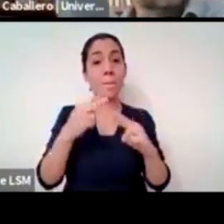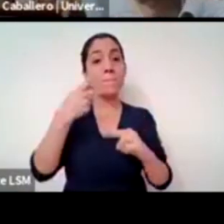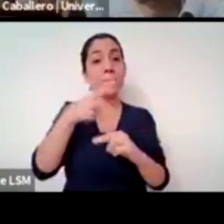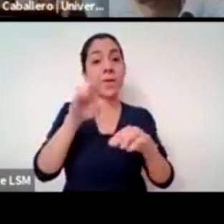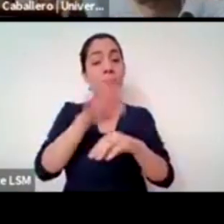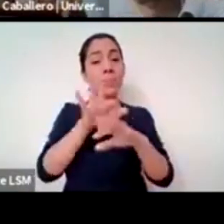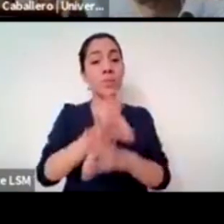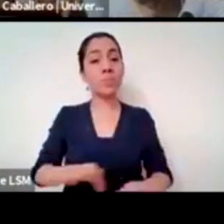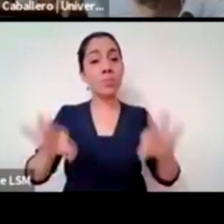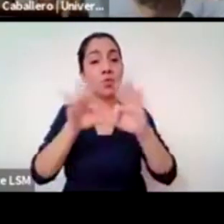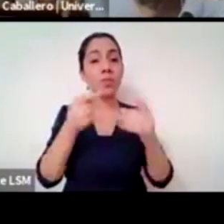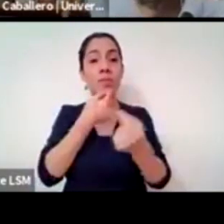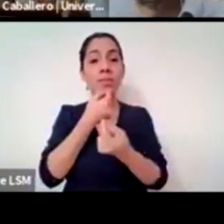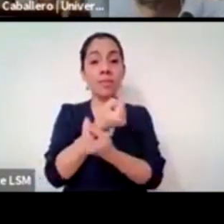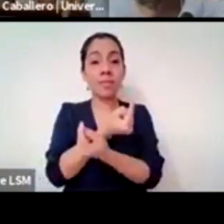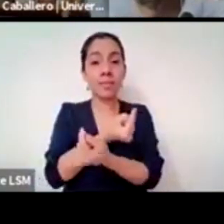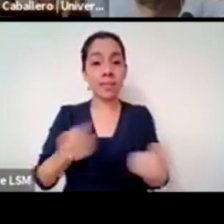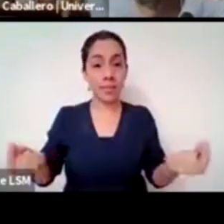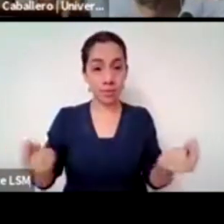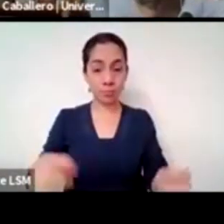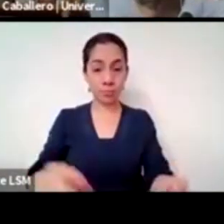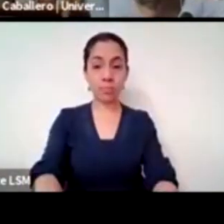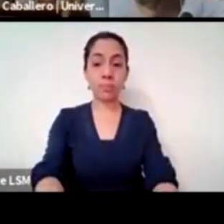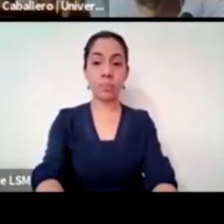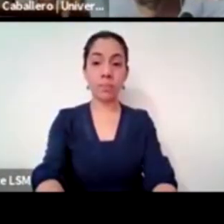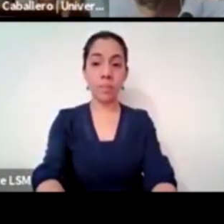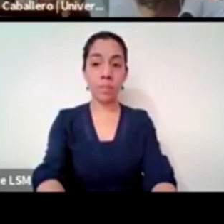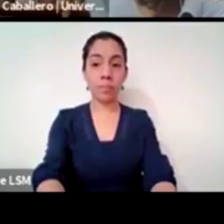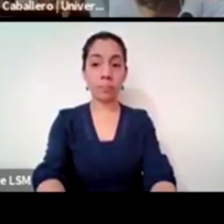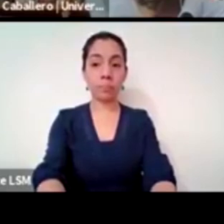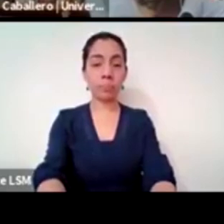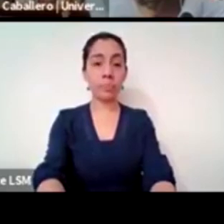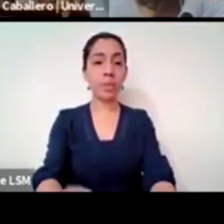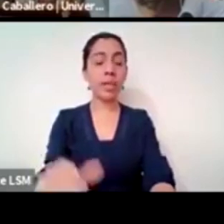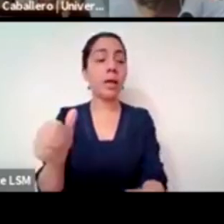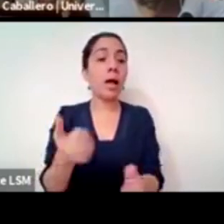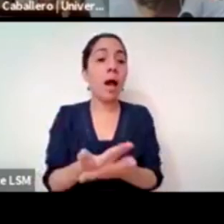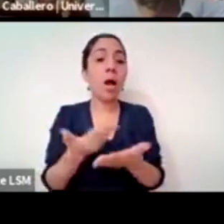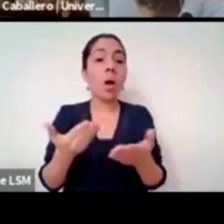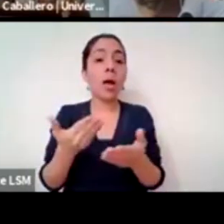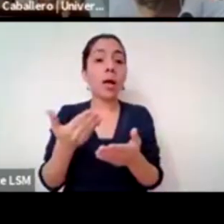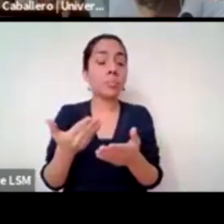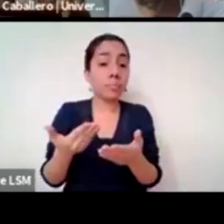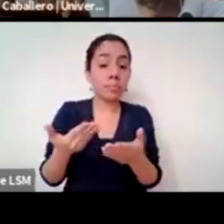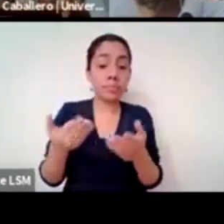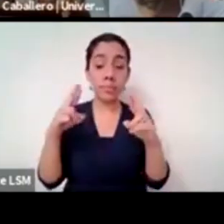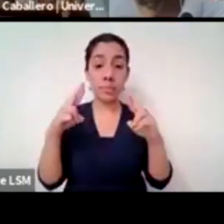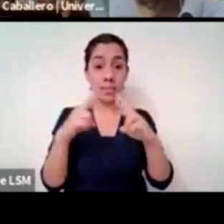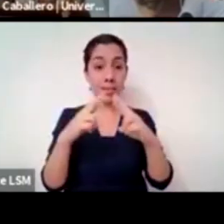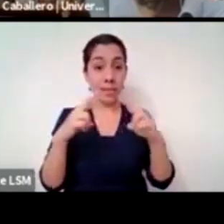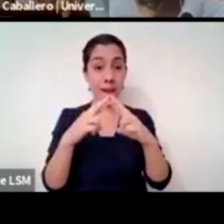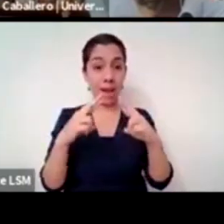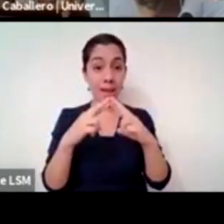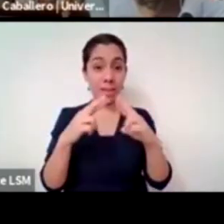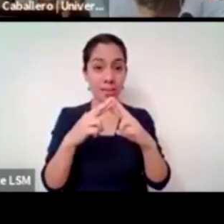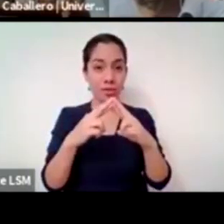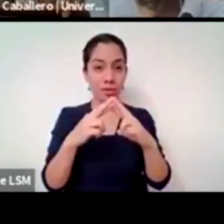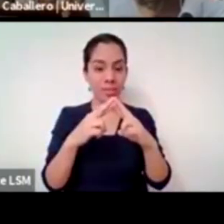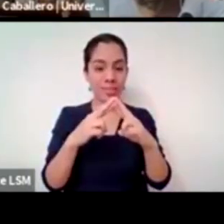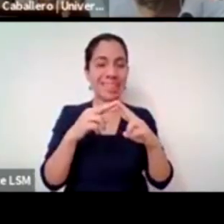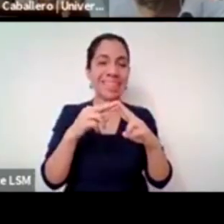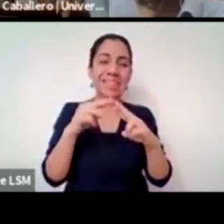primera las religiones nunca se han llevado bien con las mujeres